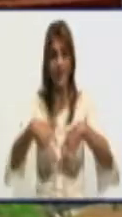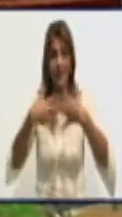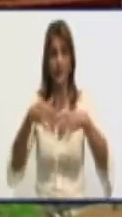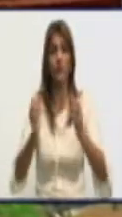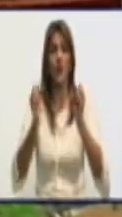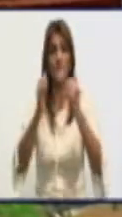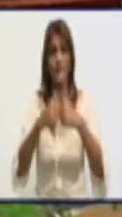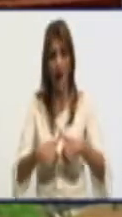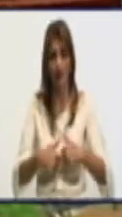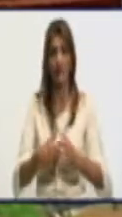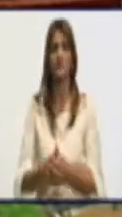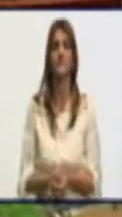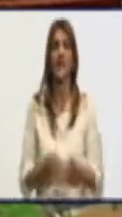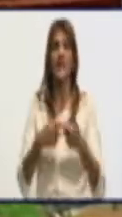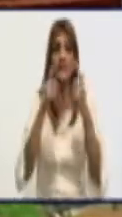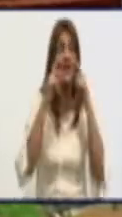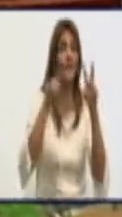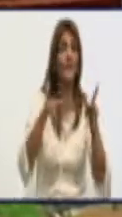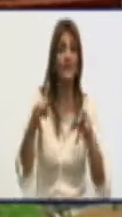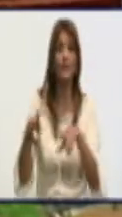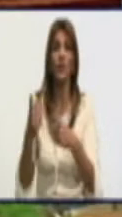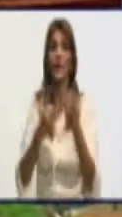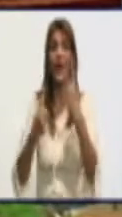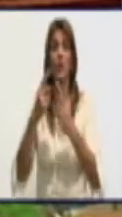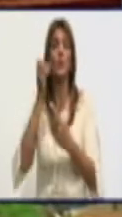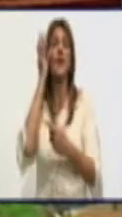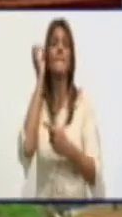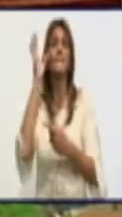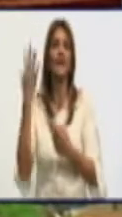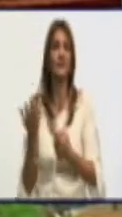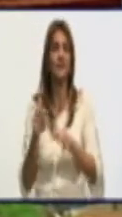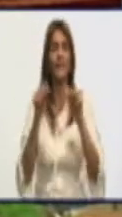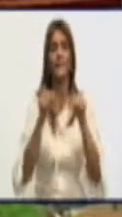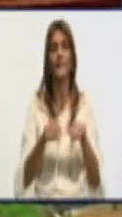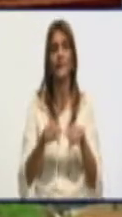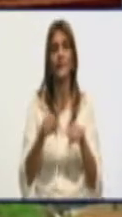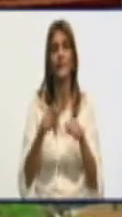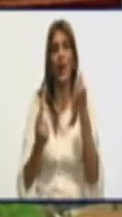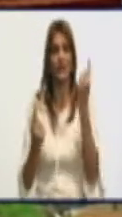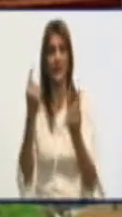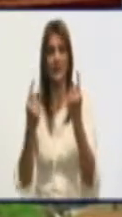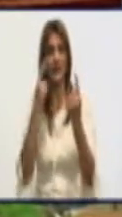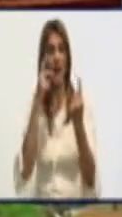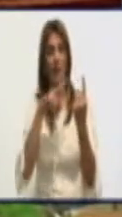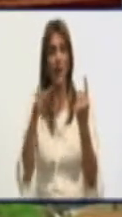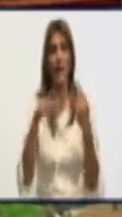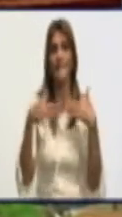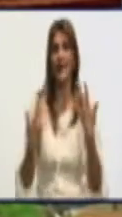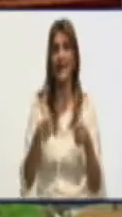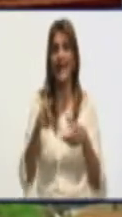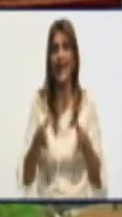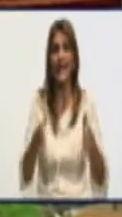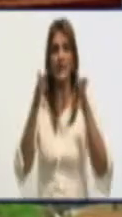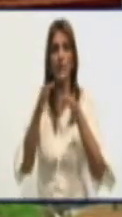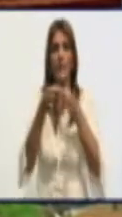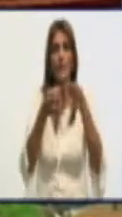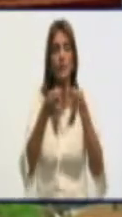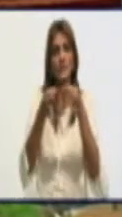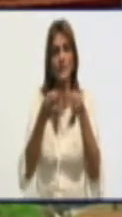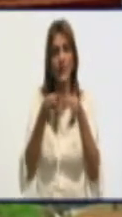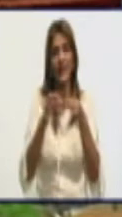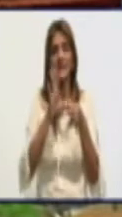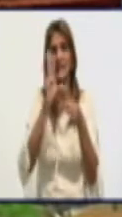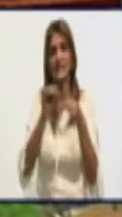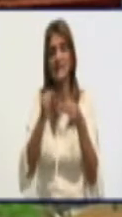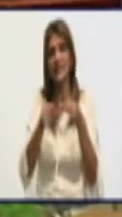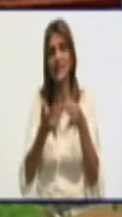inventos para que ese equipo funcione, y me han dicho algunos panaderos que esos equipos han